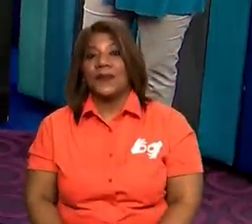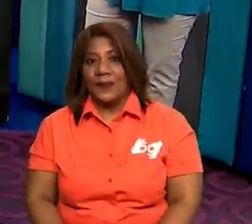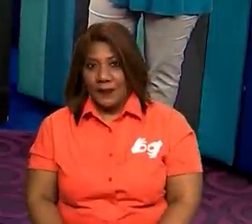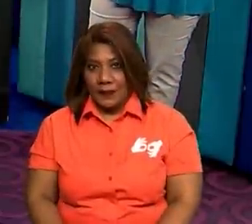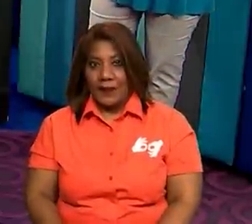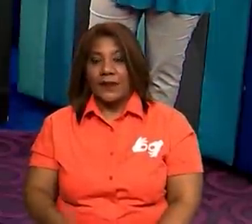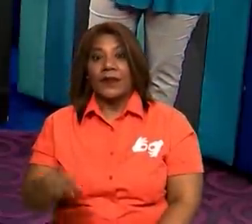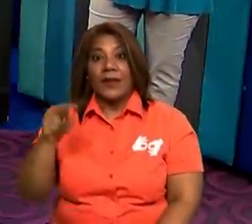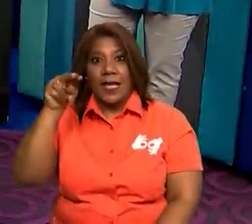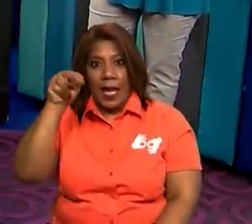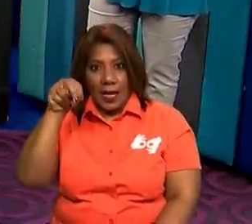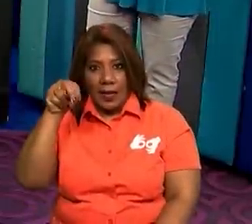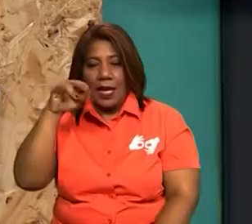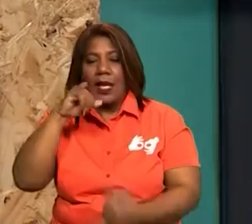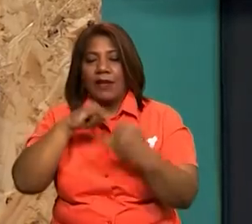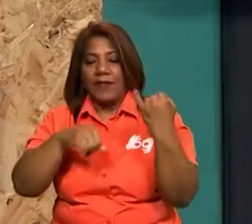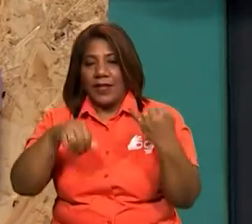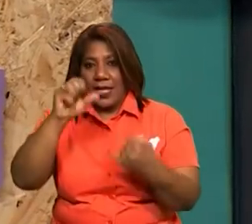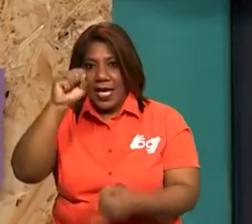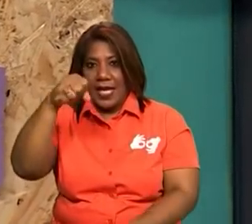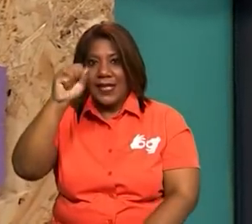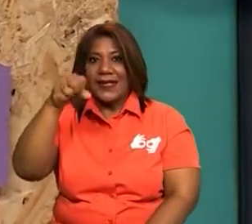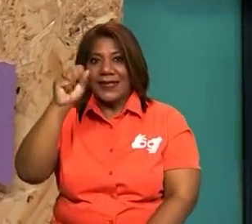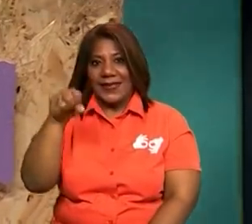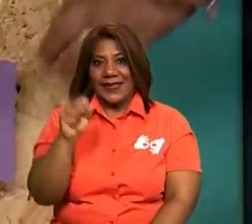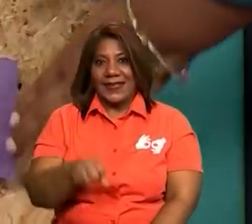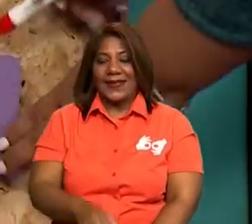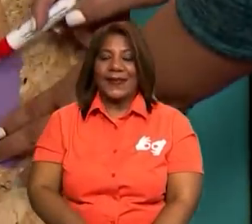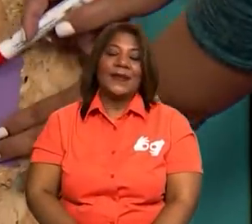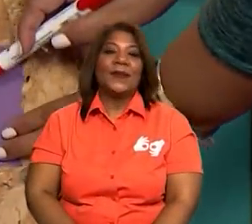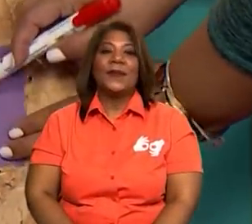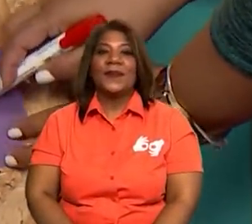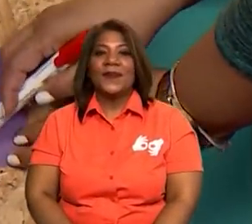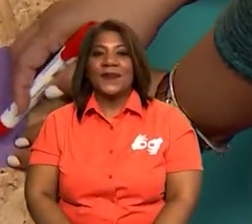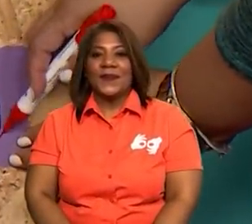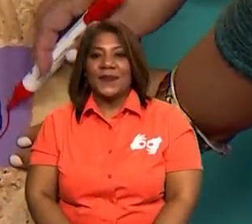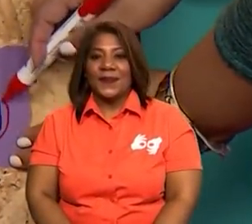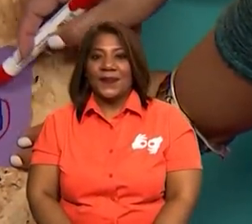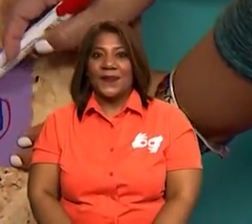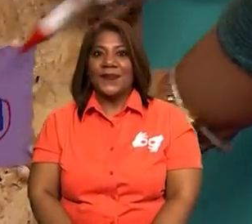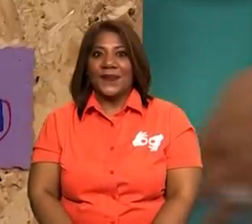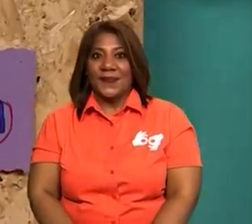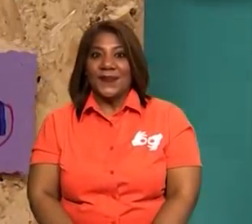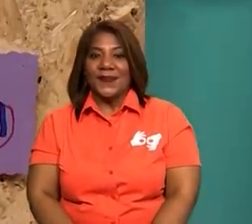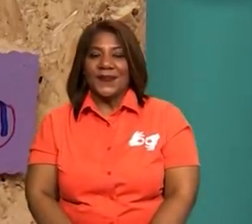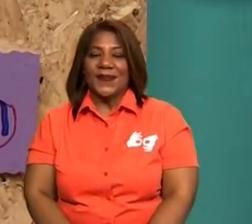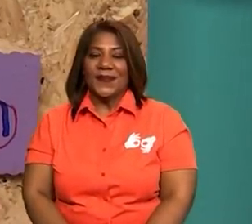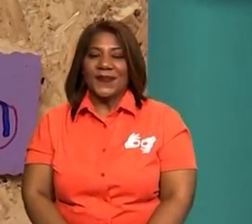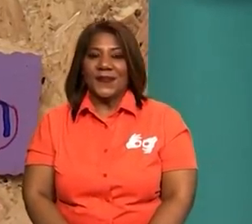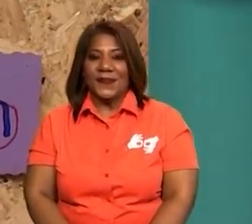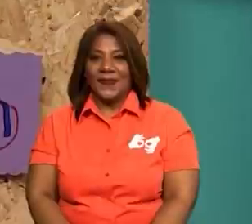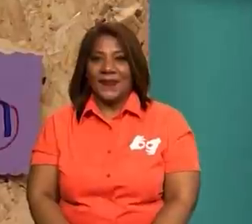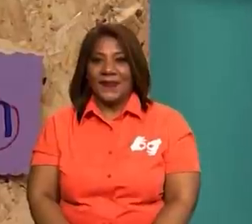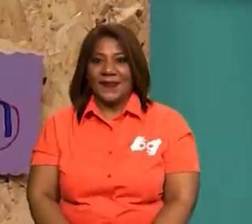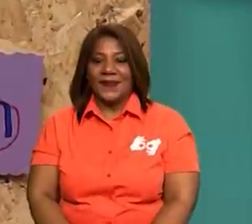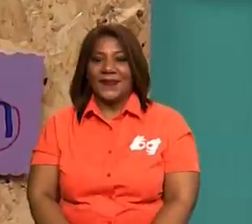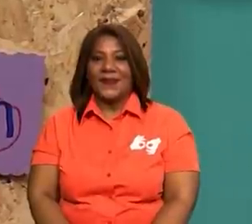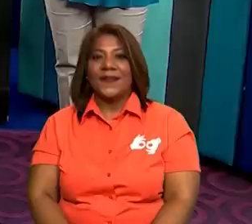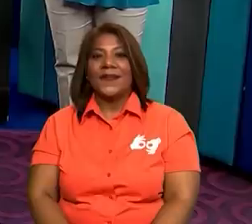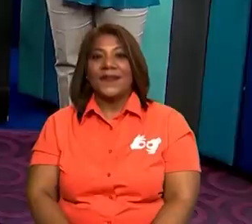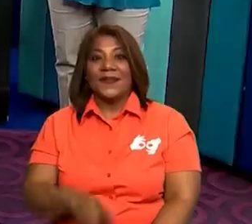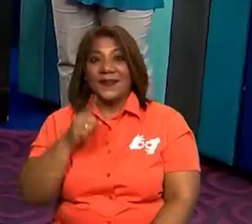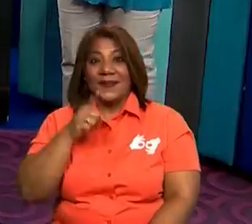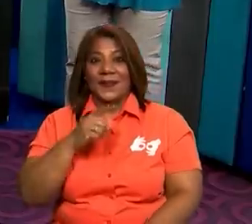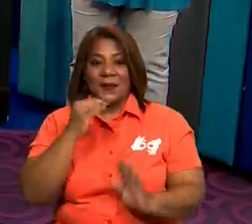calcetín. ¿Dónde lleva la N? Al final. Sí. Muy bien. Le colocamos el